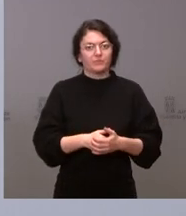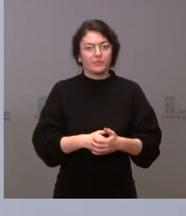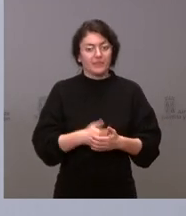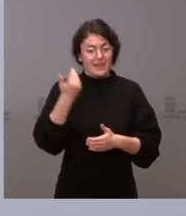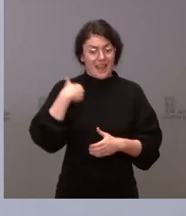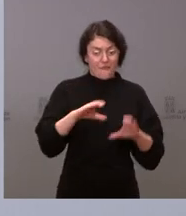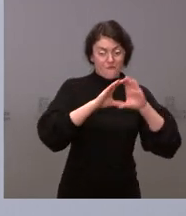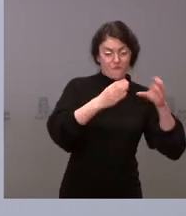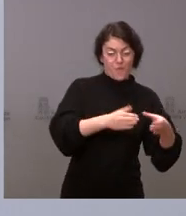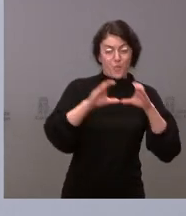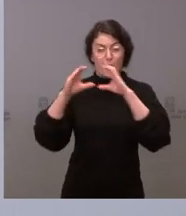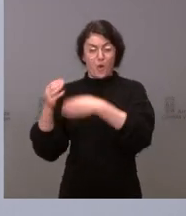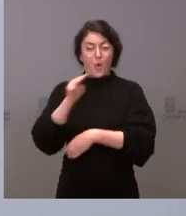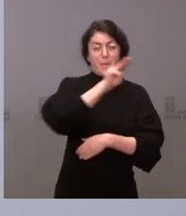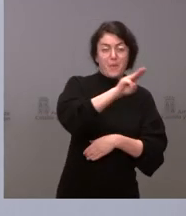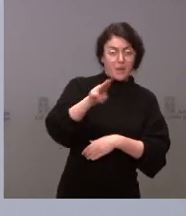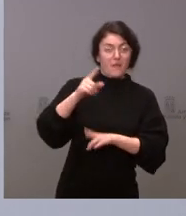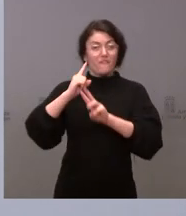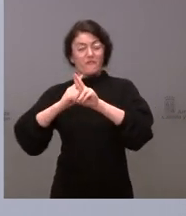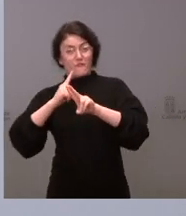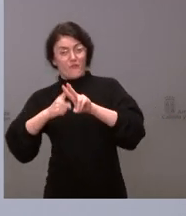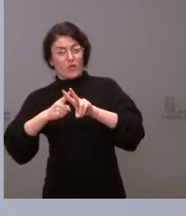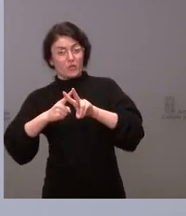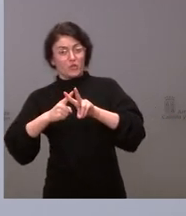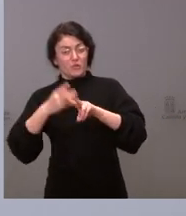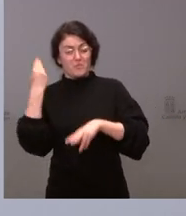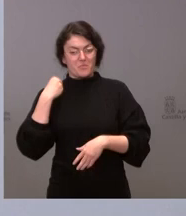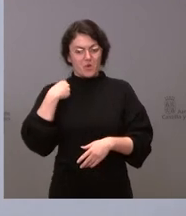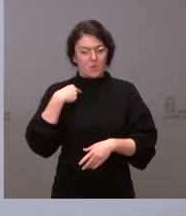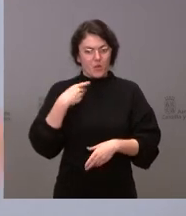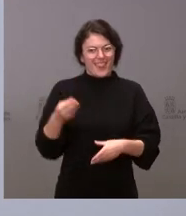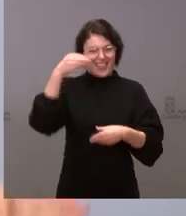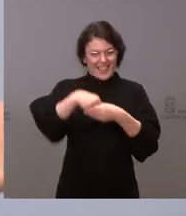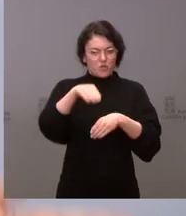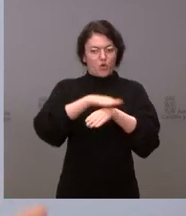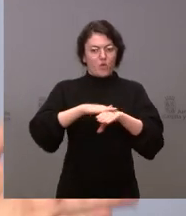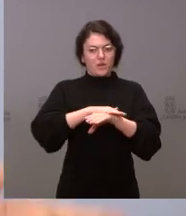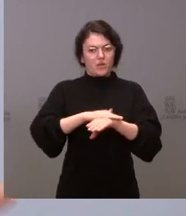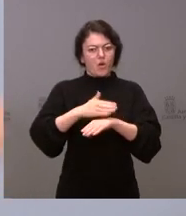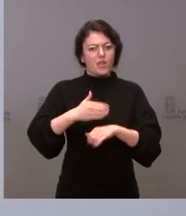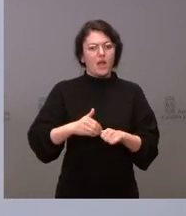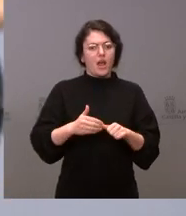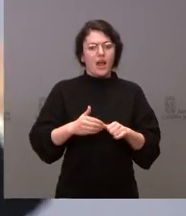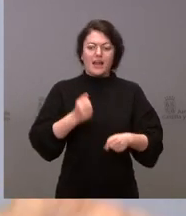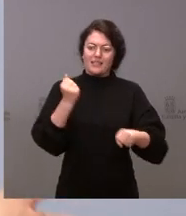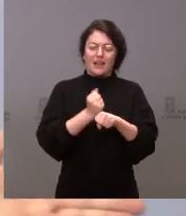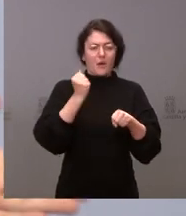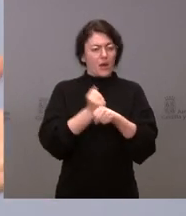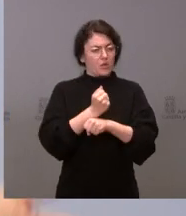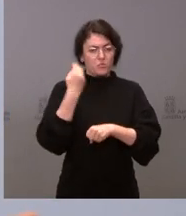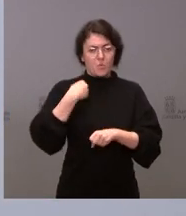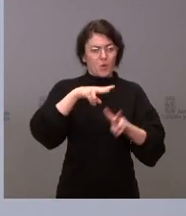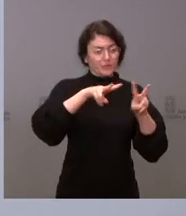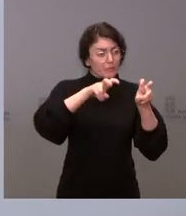formaciones políticas, Partido Popular y Vox, que sustentamos este Gobierno, hemos venido trabajando en paralelo a otras cuestiones